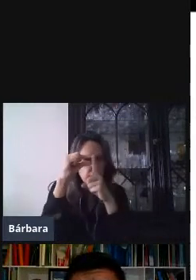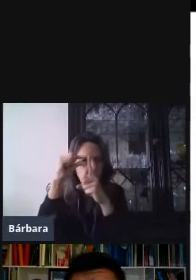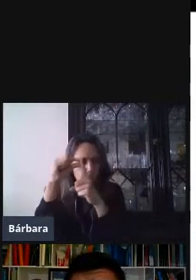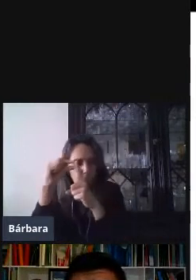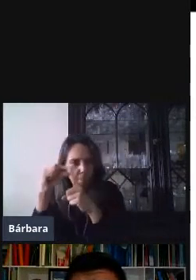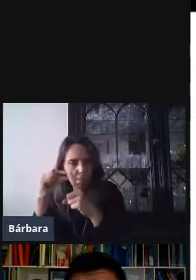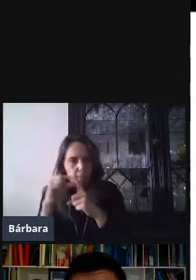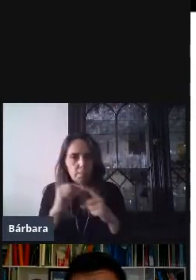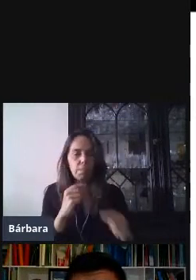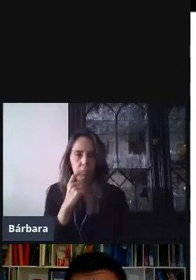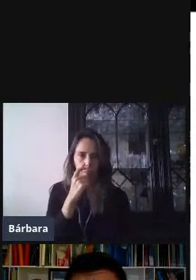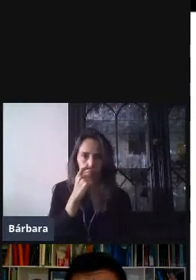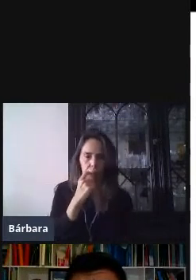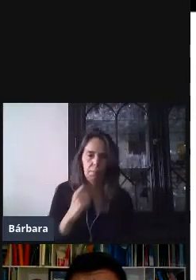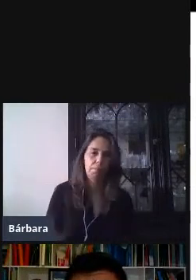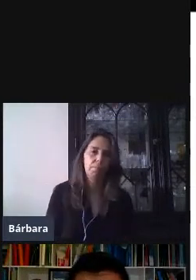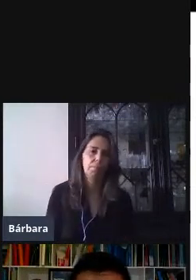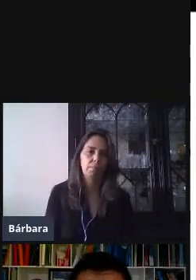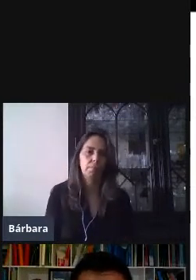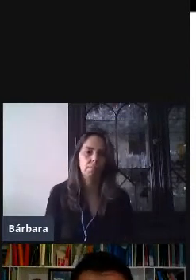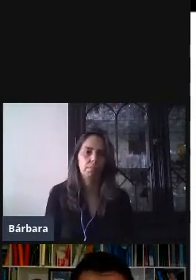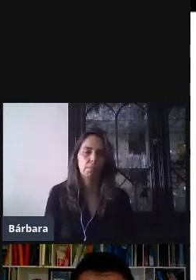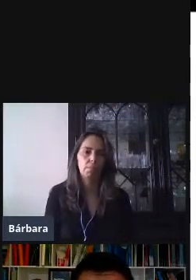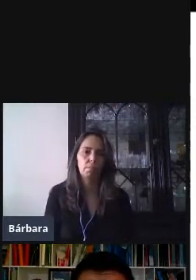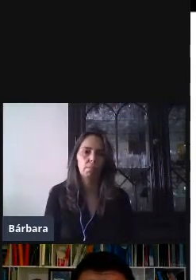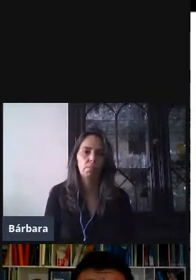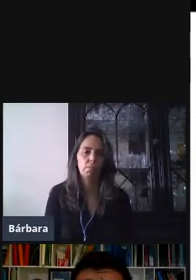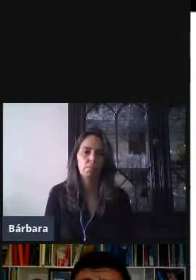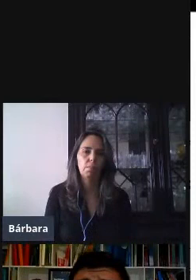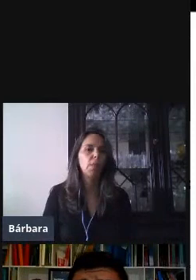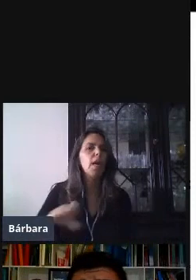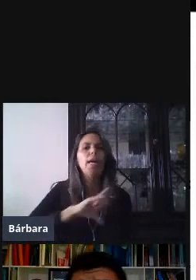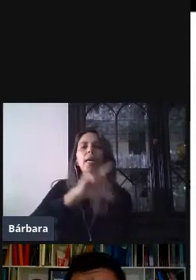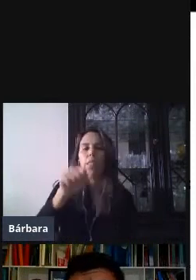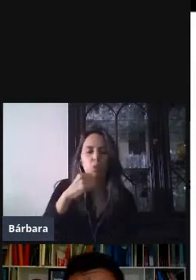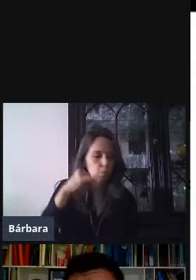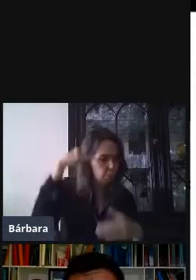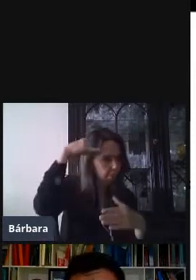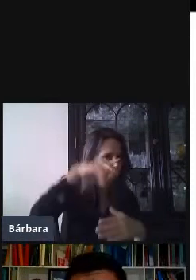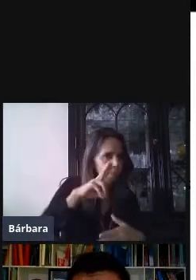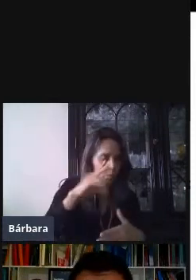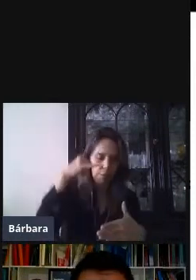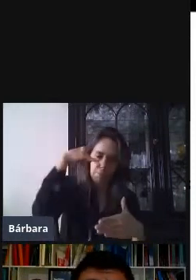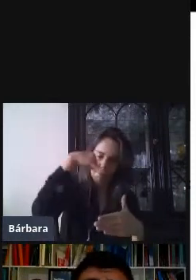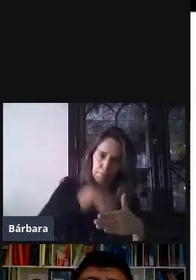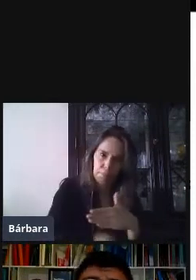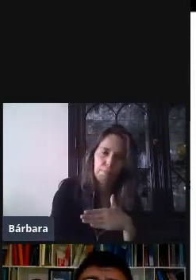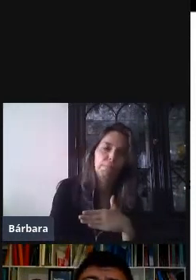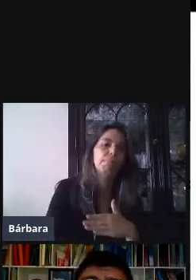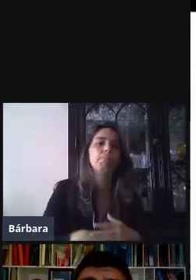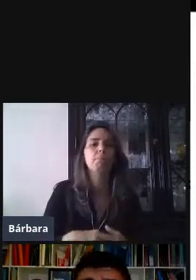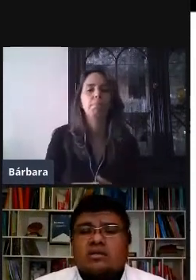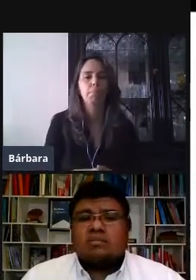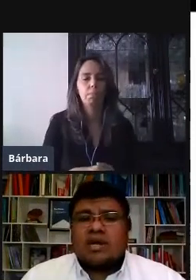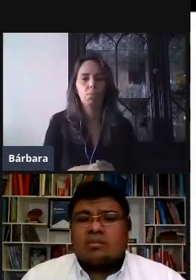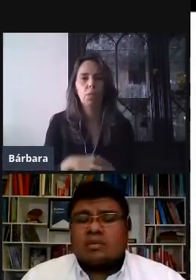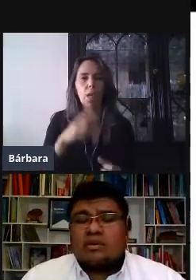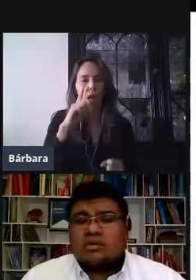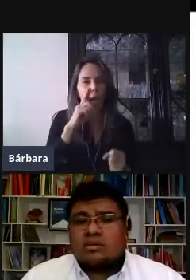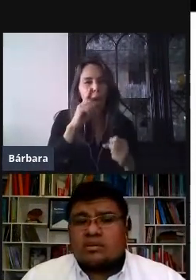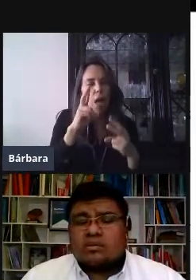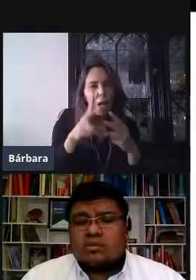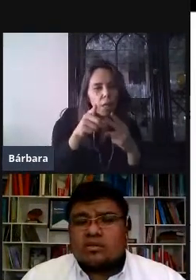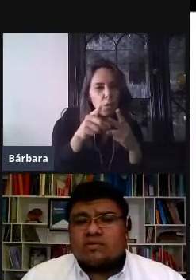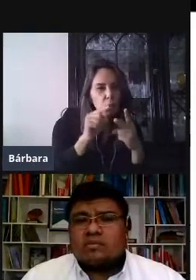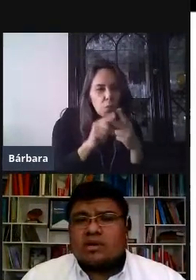momento más las voy a explicar una por una, pero pues vamos a encontrar una sección que nos va a permitir enviar, una sección para